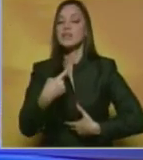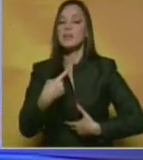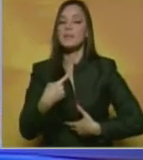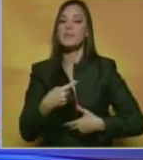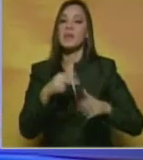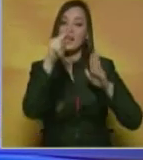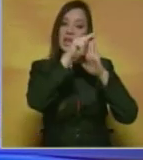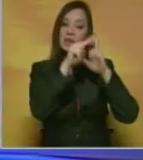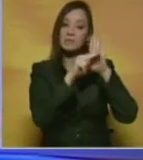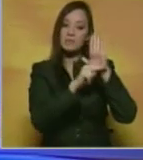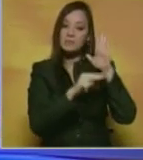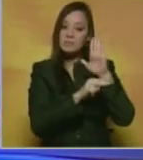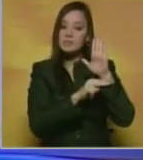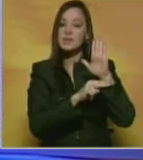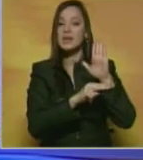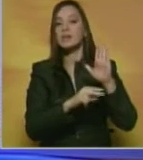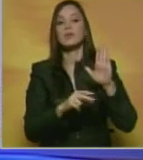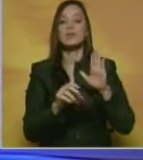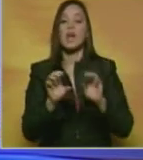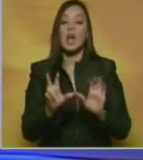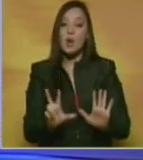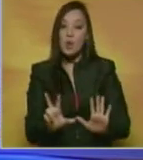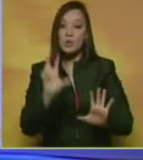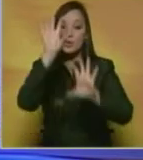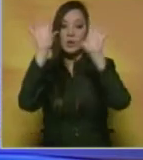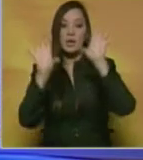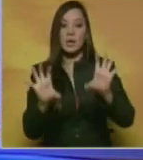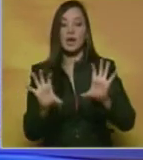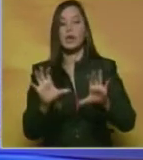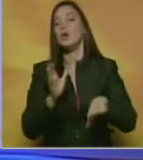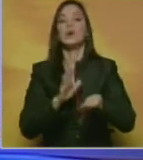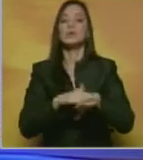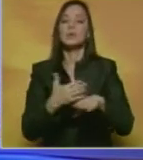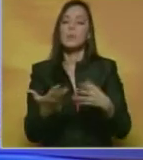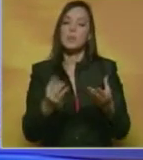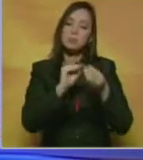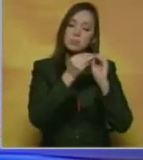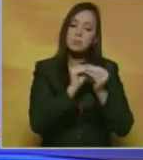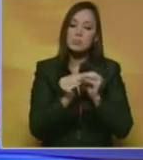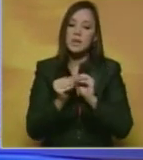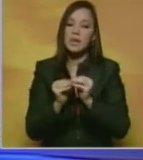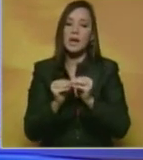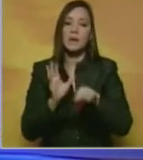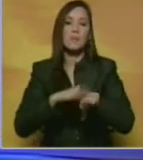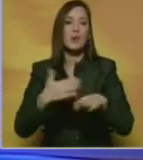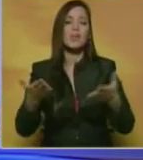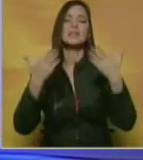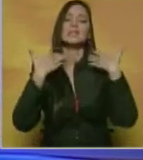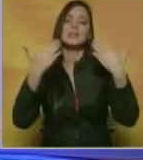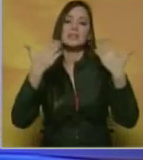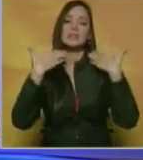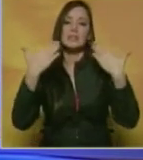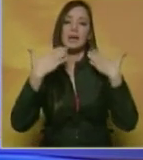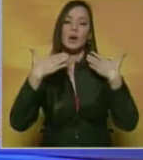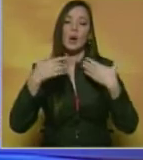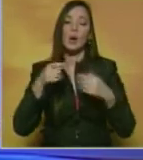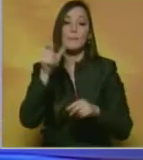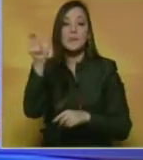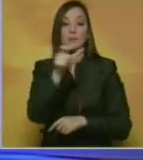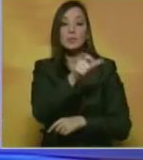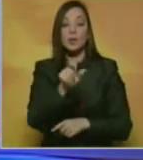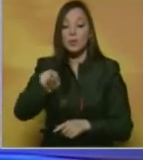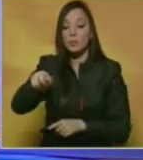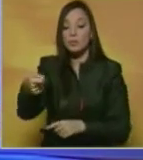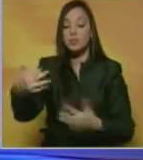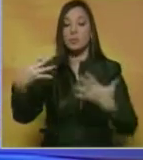restricción de carga en al menos ocho estados del país debido a las altas temperaturas y el aumento de la demanda eléctrica, además de la baja generación de